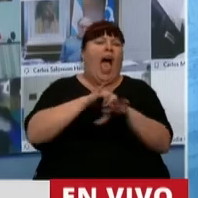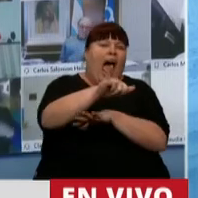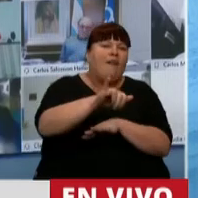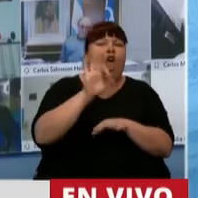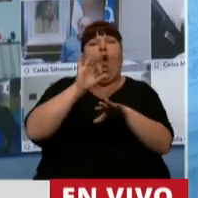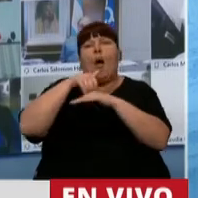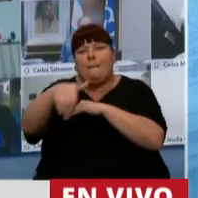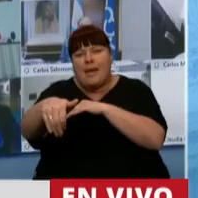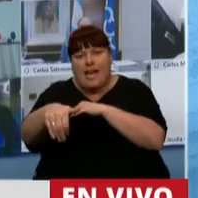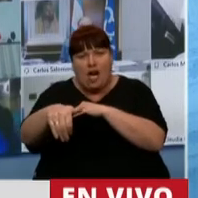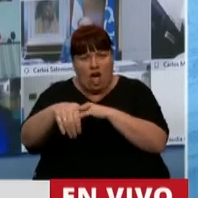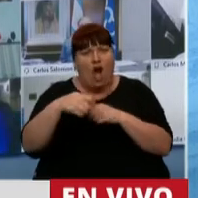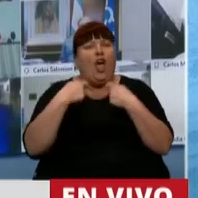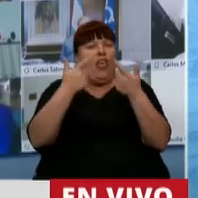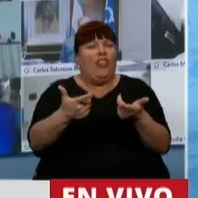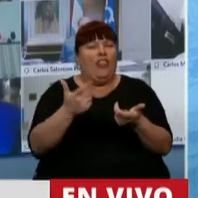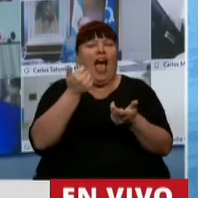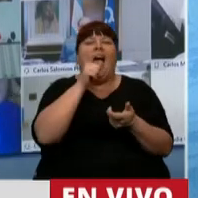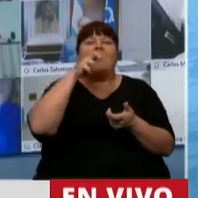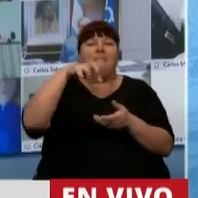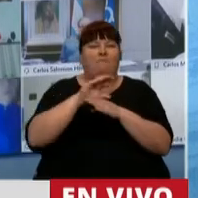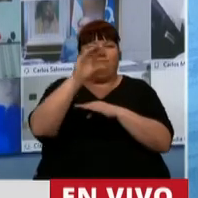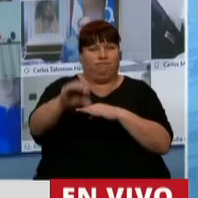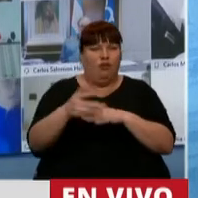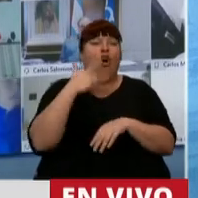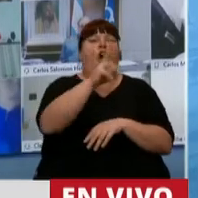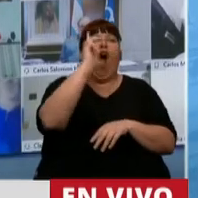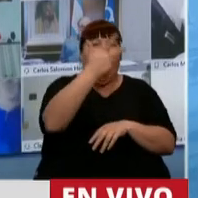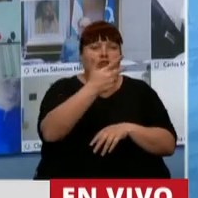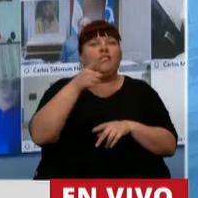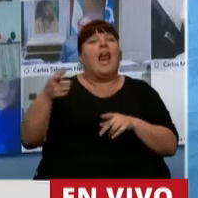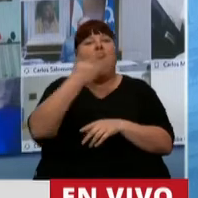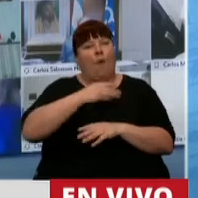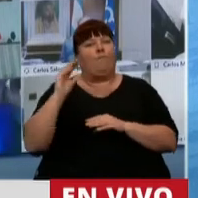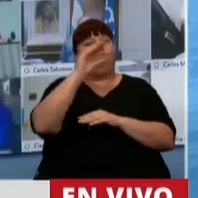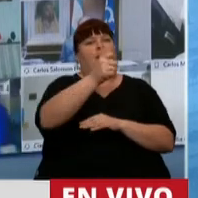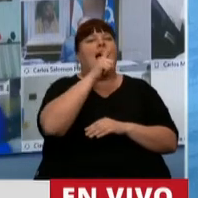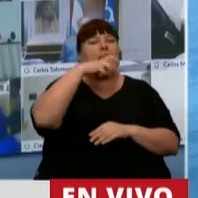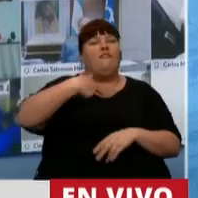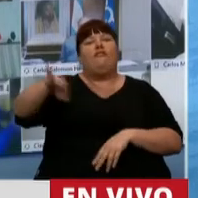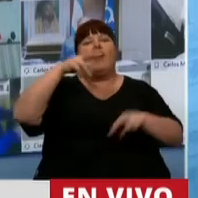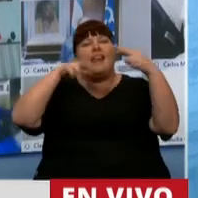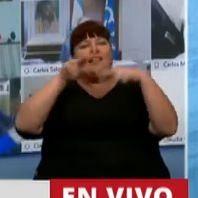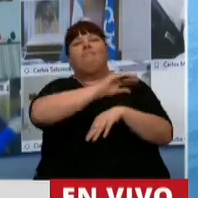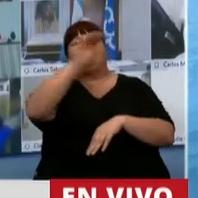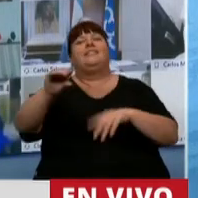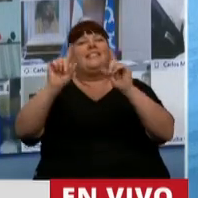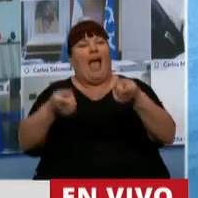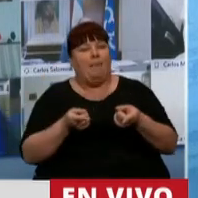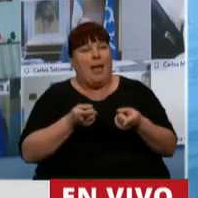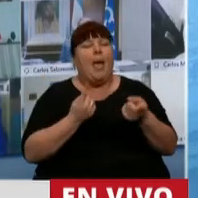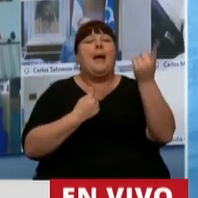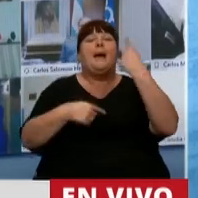o en un colectivo que recibió el ATP fui a un hotel que recibió el ATP fui a comer a un restaurante que lo recibió